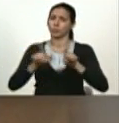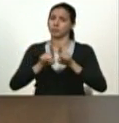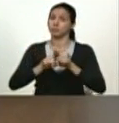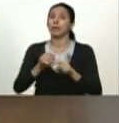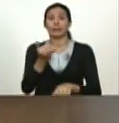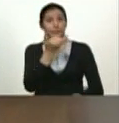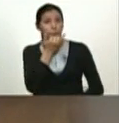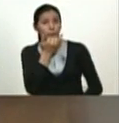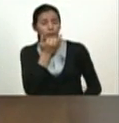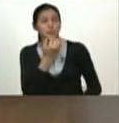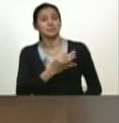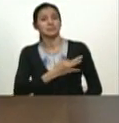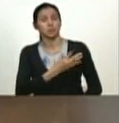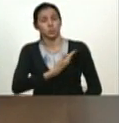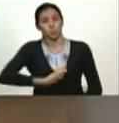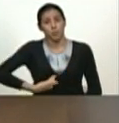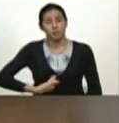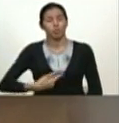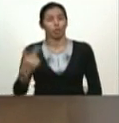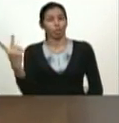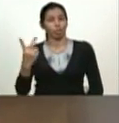equivocar señores dueños de Globovisión y Televen